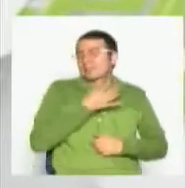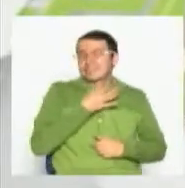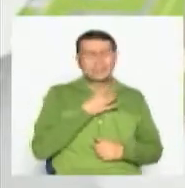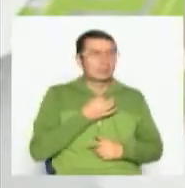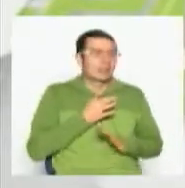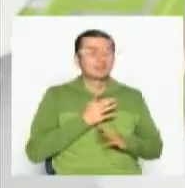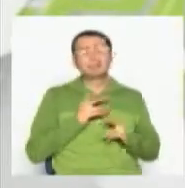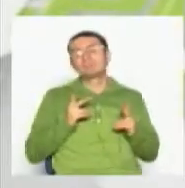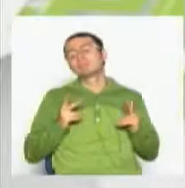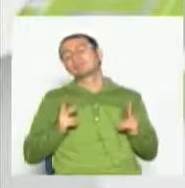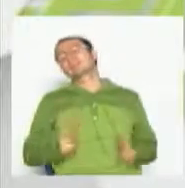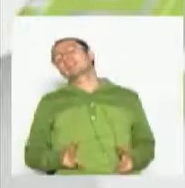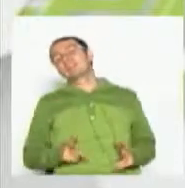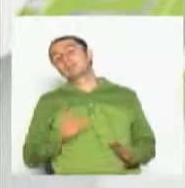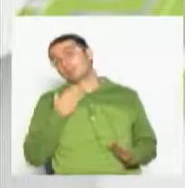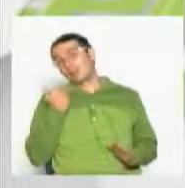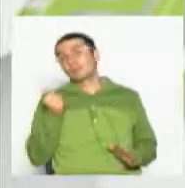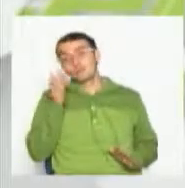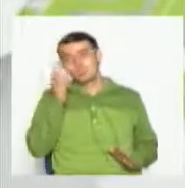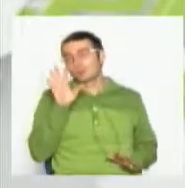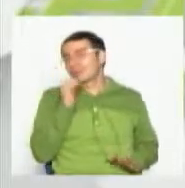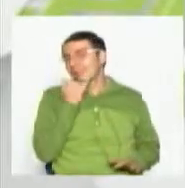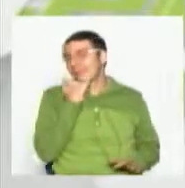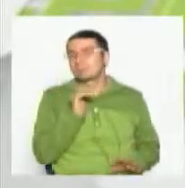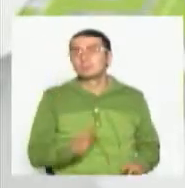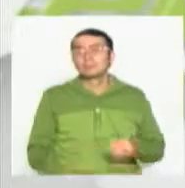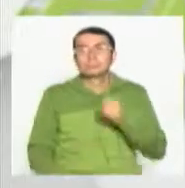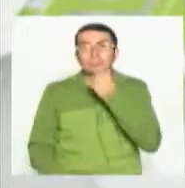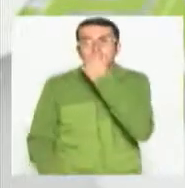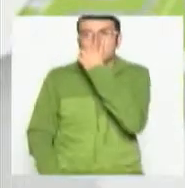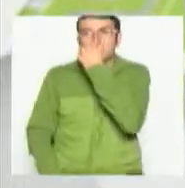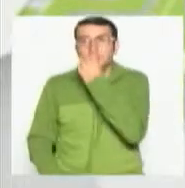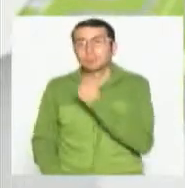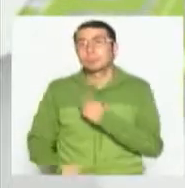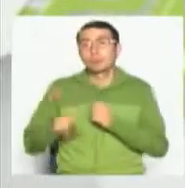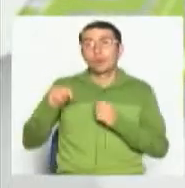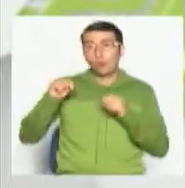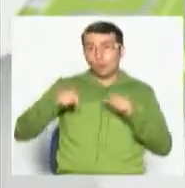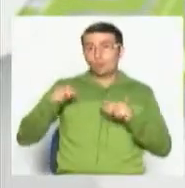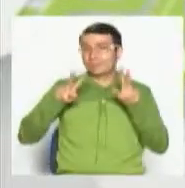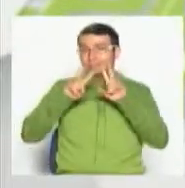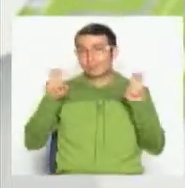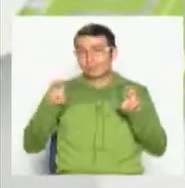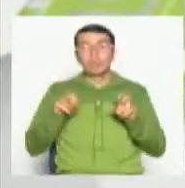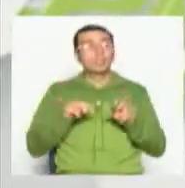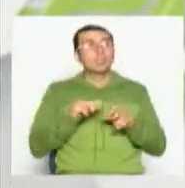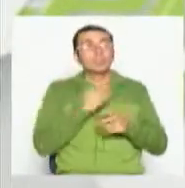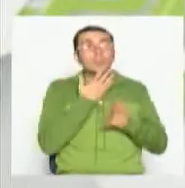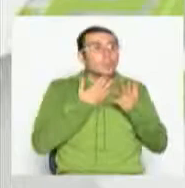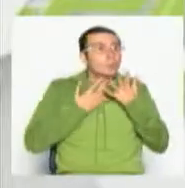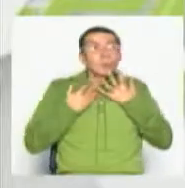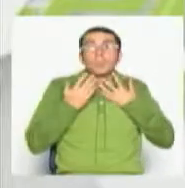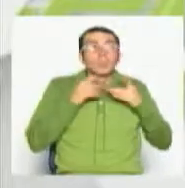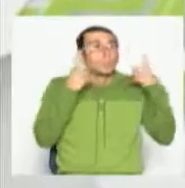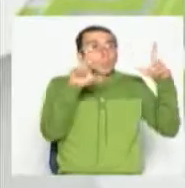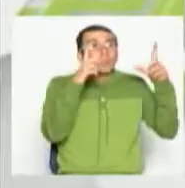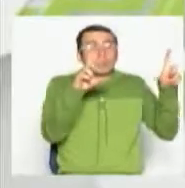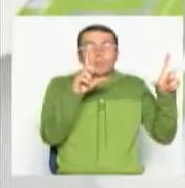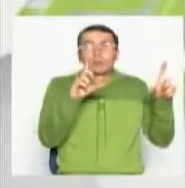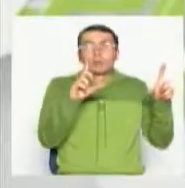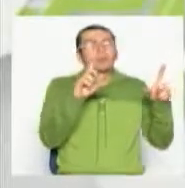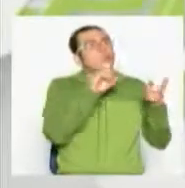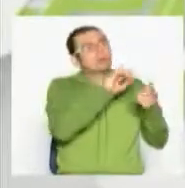mejor. Le recordamos a todos nuestros televidentes que hoy estamos abordando el tema de la teleadicción y también cómo volver a la